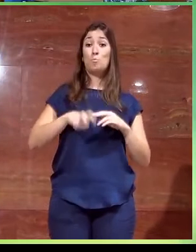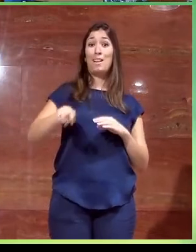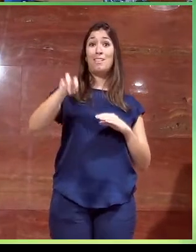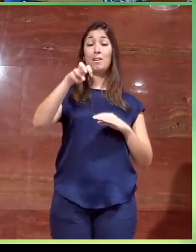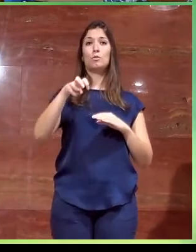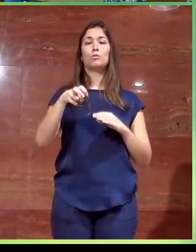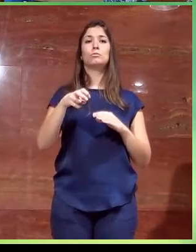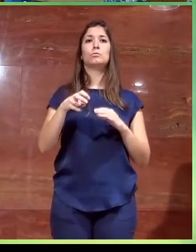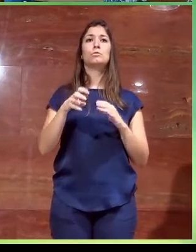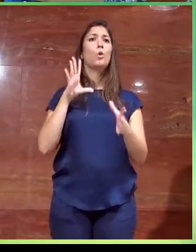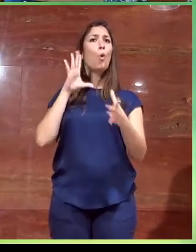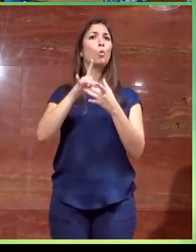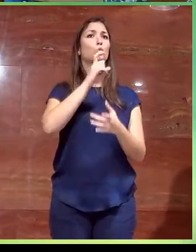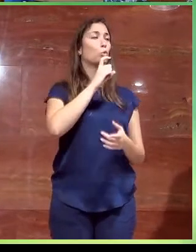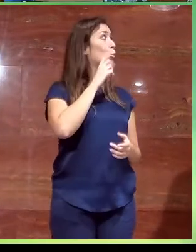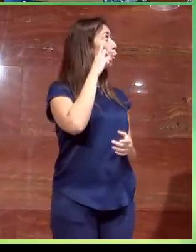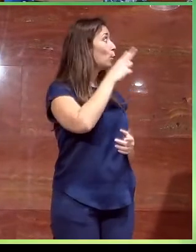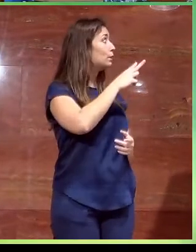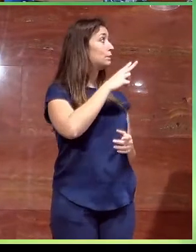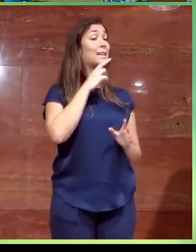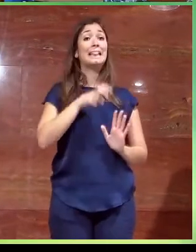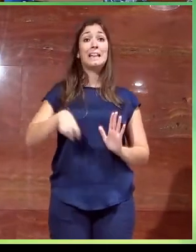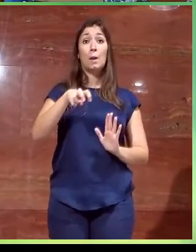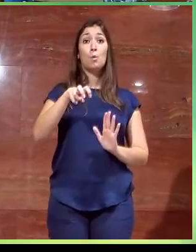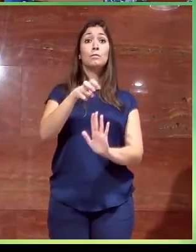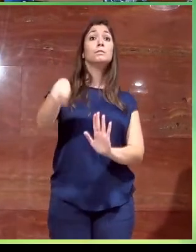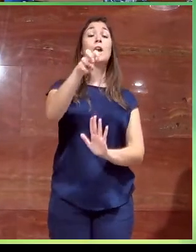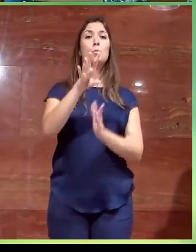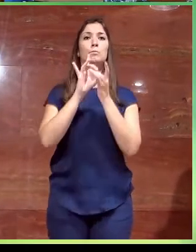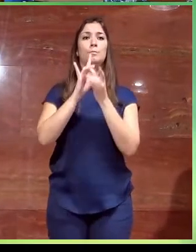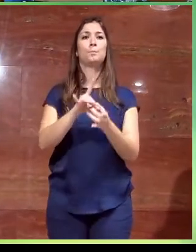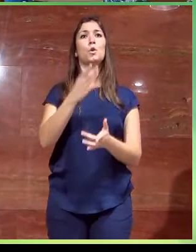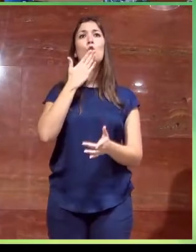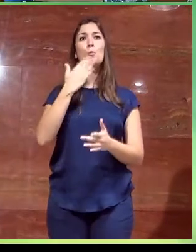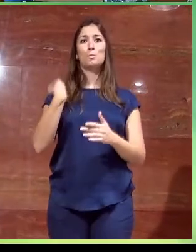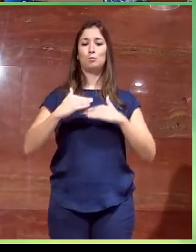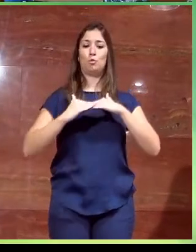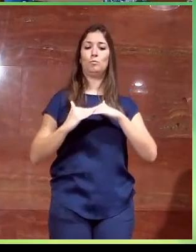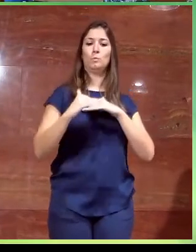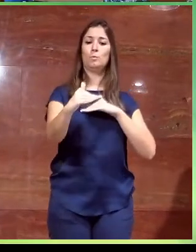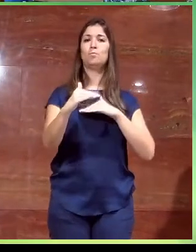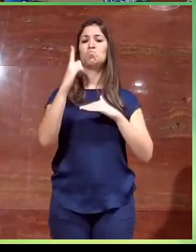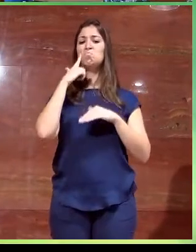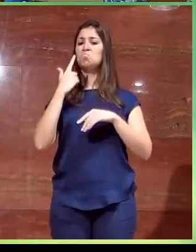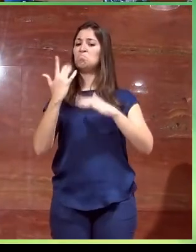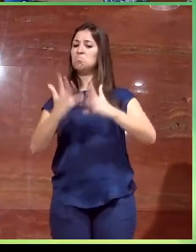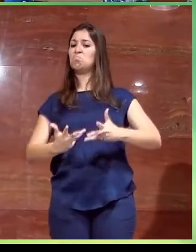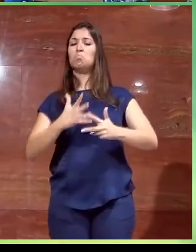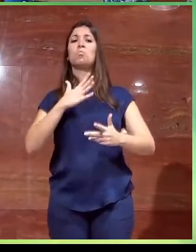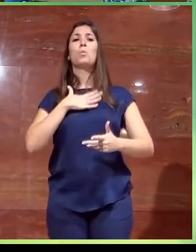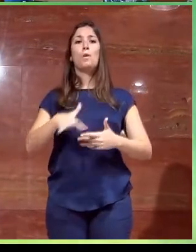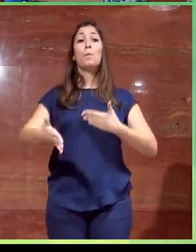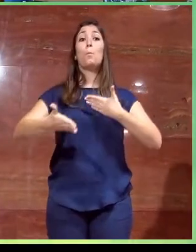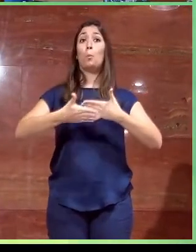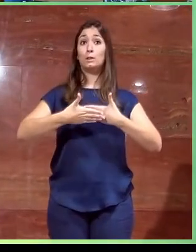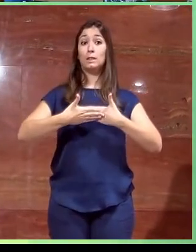unirlos a este segundo tramo de forma que consiguiésemos aquí una superficie horizontal suficiente para poder colocar unas